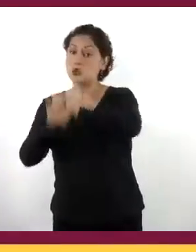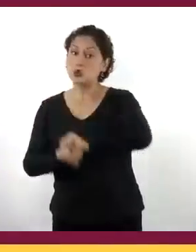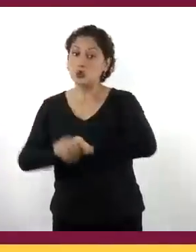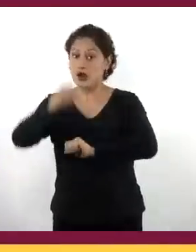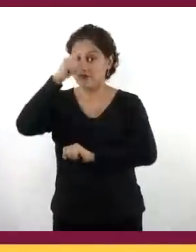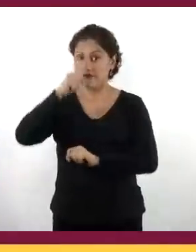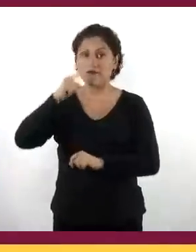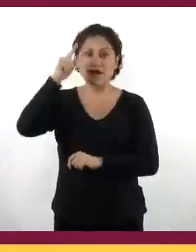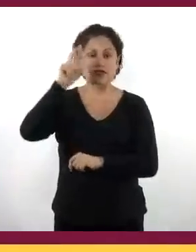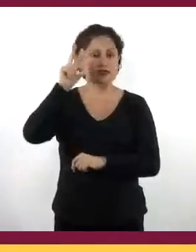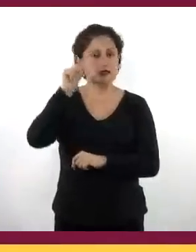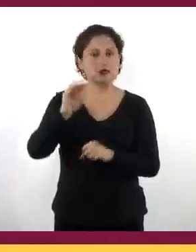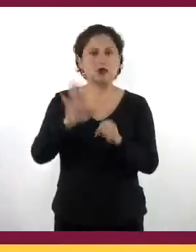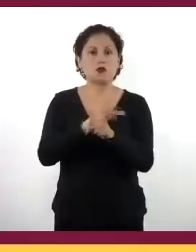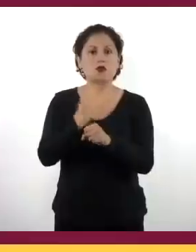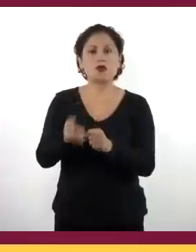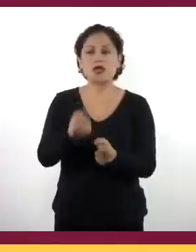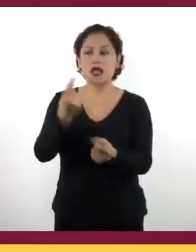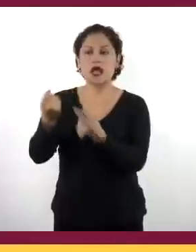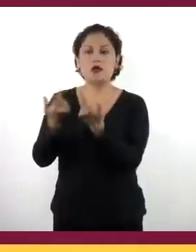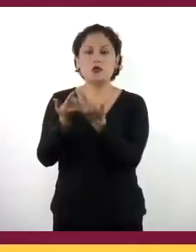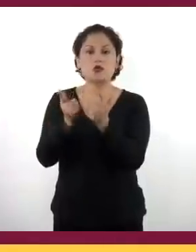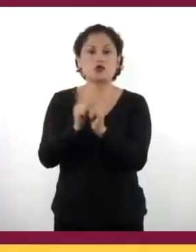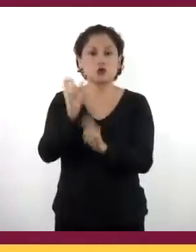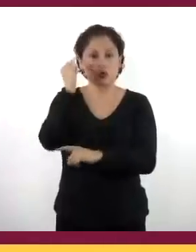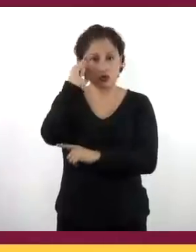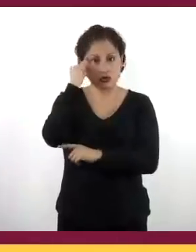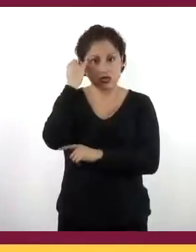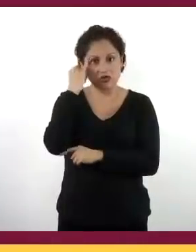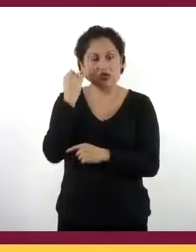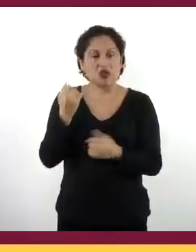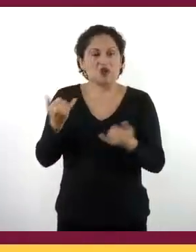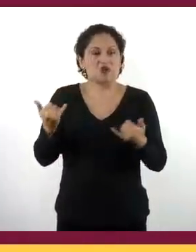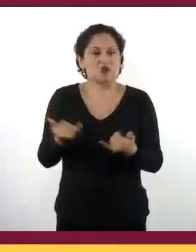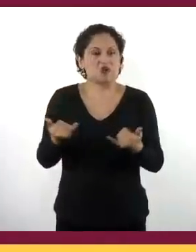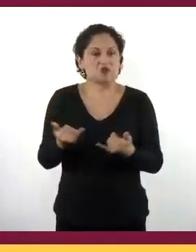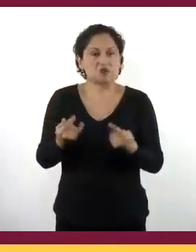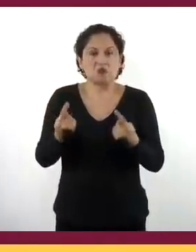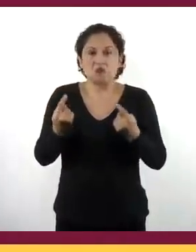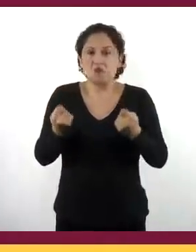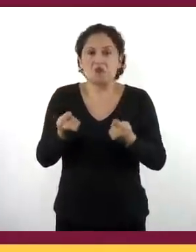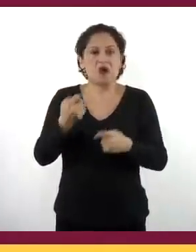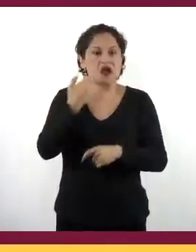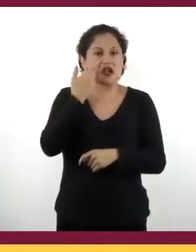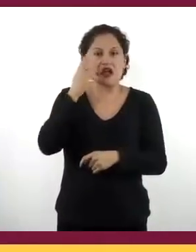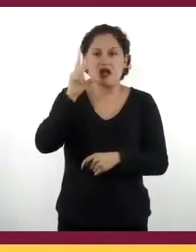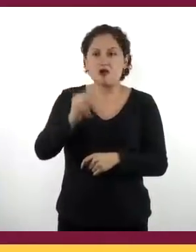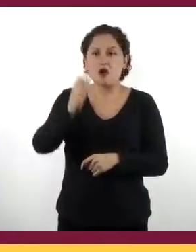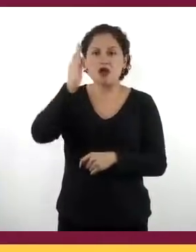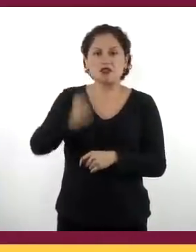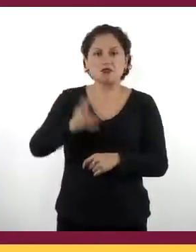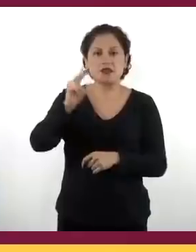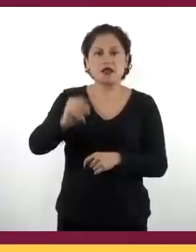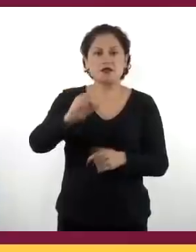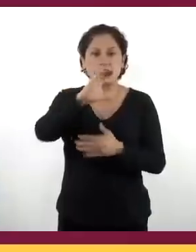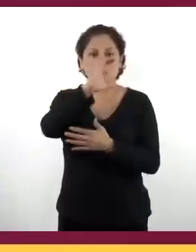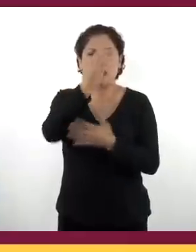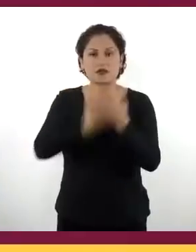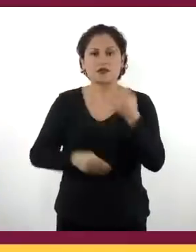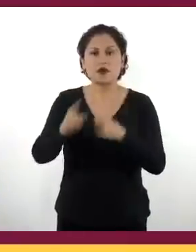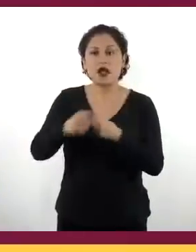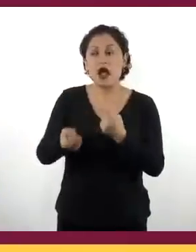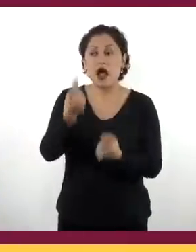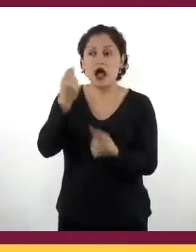indígenas aceptaron dejar sus creencias para iniciar nuevas prácticas religiosas y algunos se escondieron para seguir con su